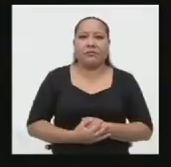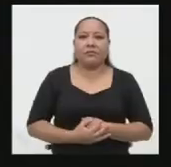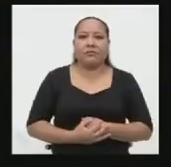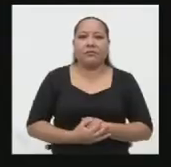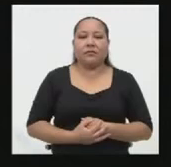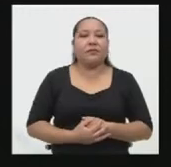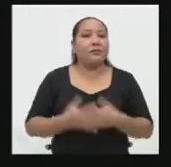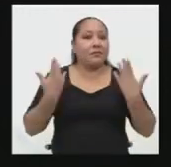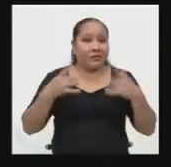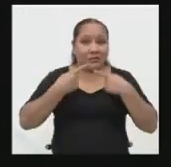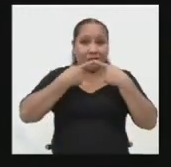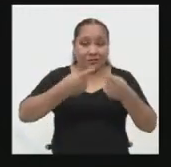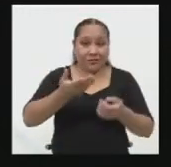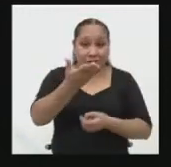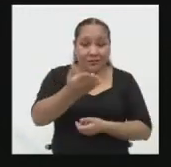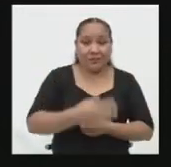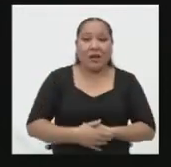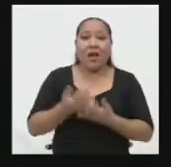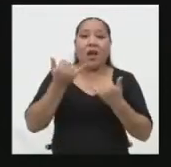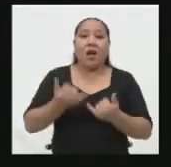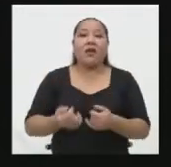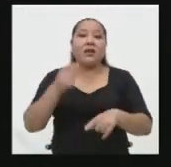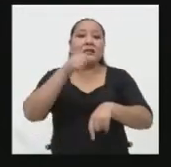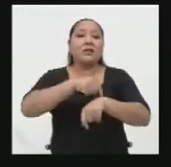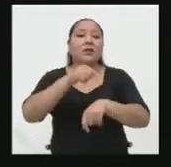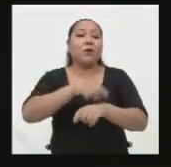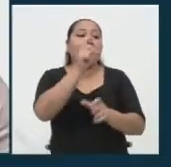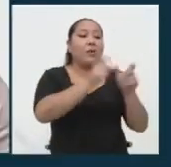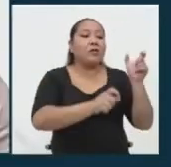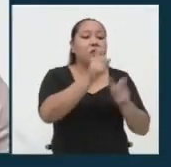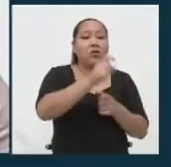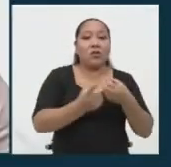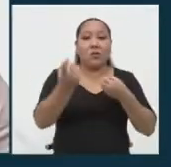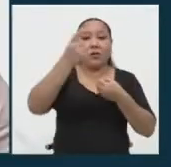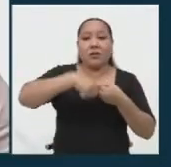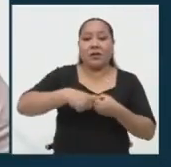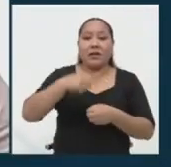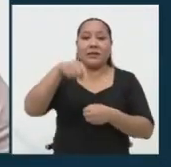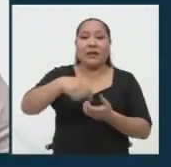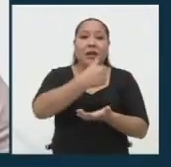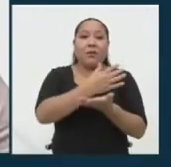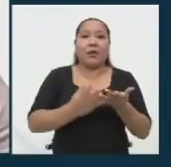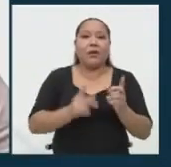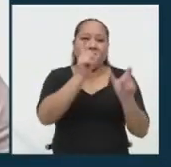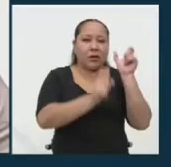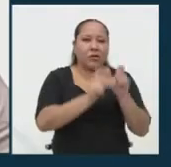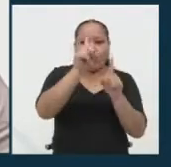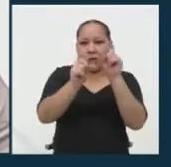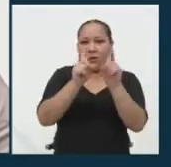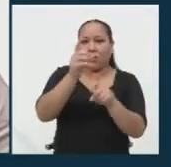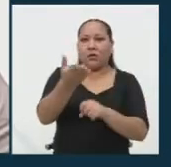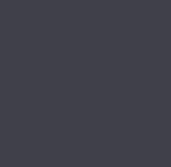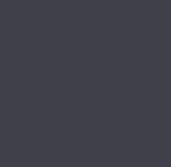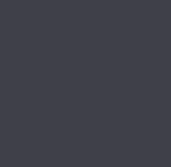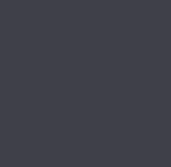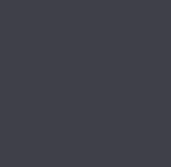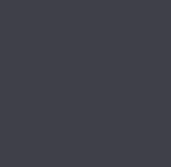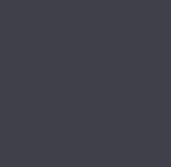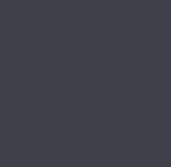Lo anunciado, ahora le toca a los electores participar. Para los candidatos viene el segmento donde los ciudadanos preguntan.